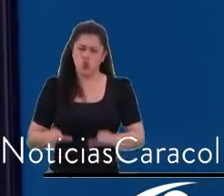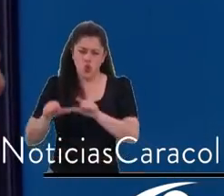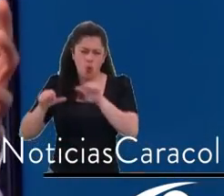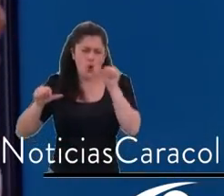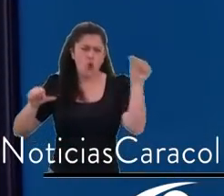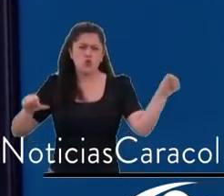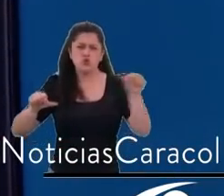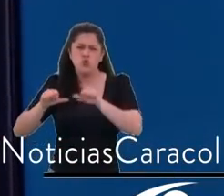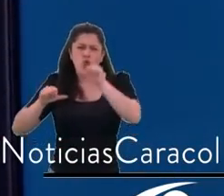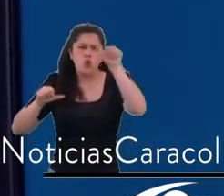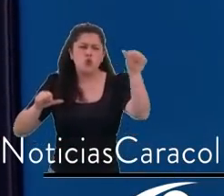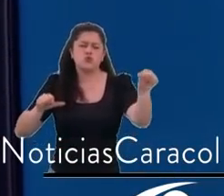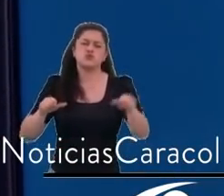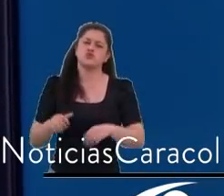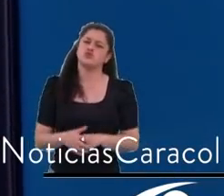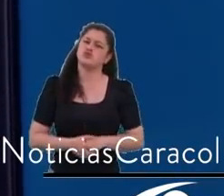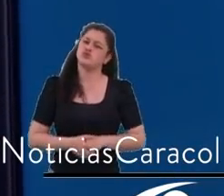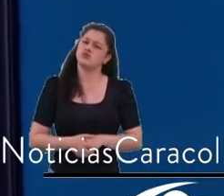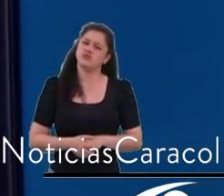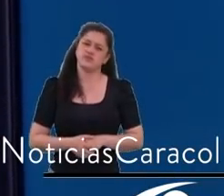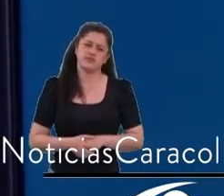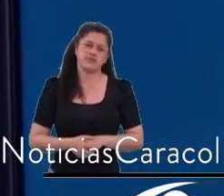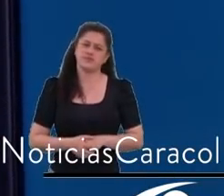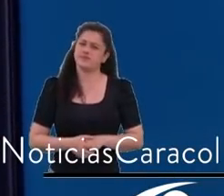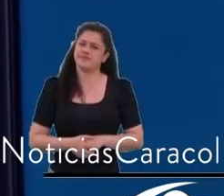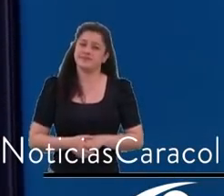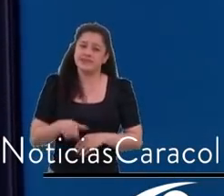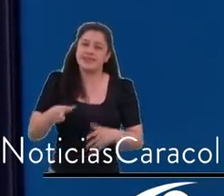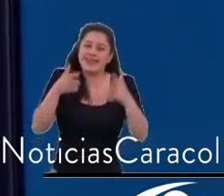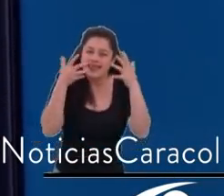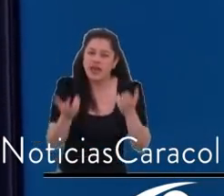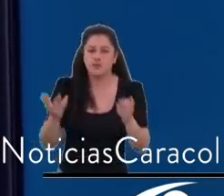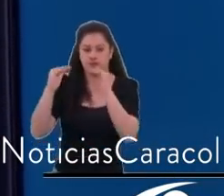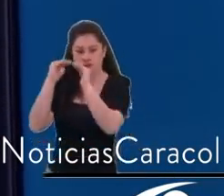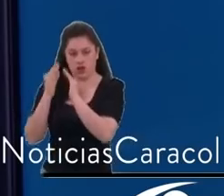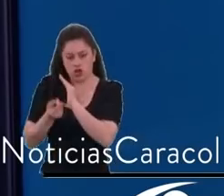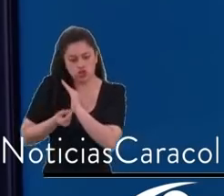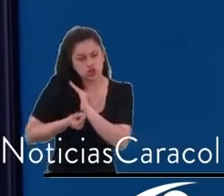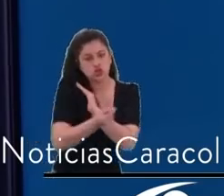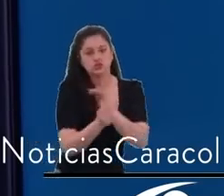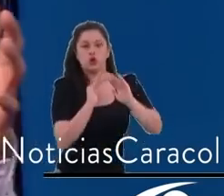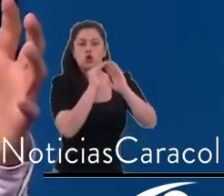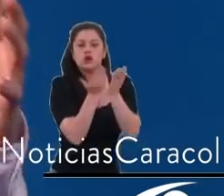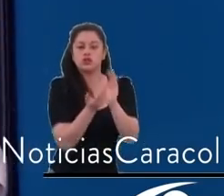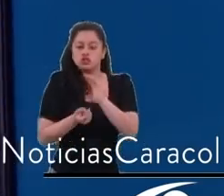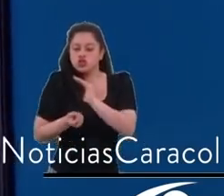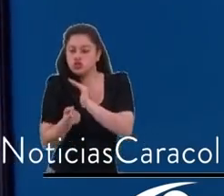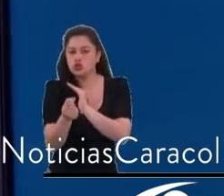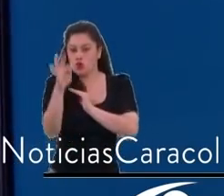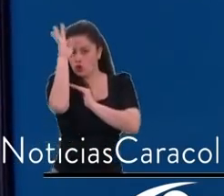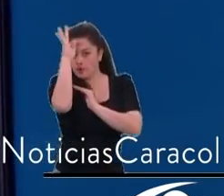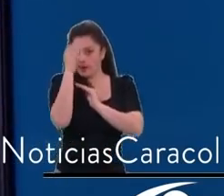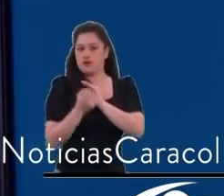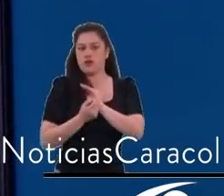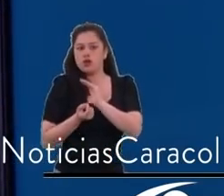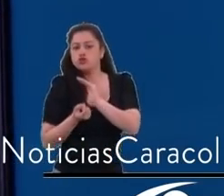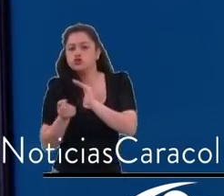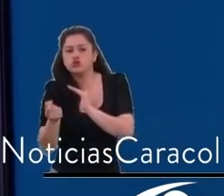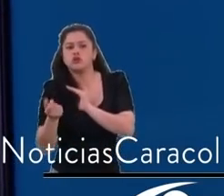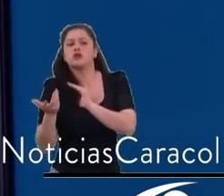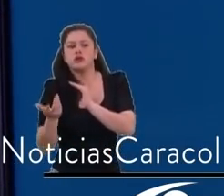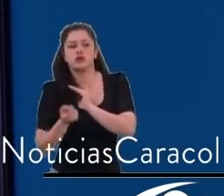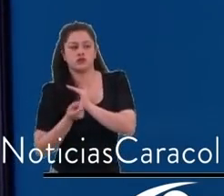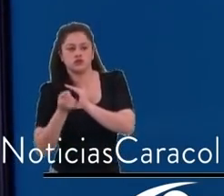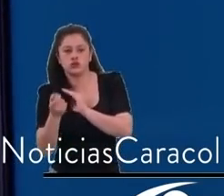colegios cerca, más hospitales cerca, un K de donde pagar los servicios públicos, que toda la gente le quede alrededor de 30